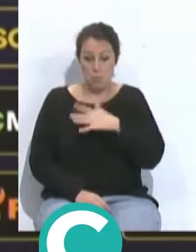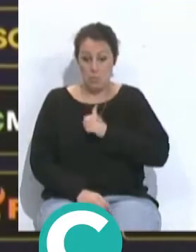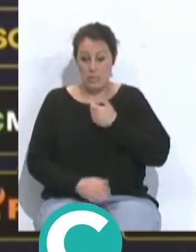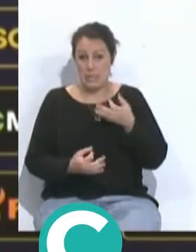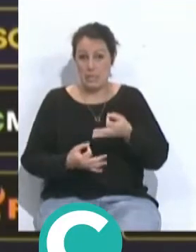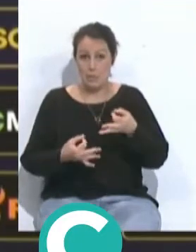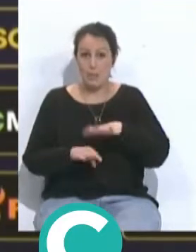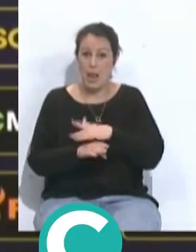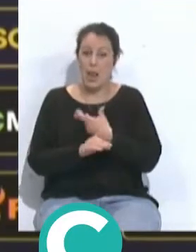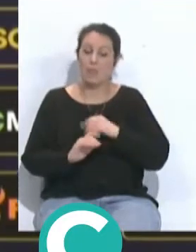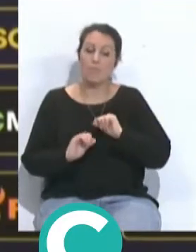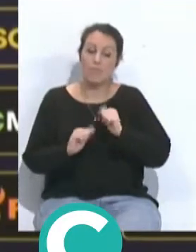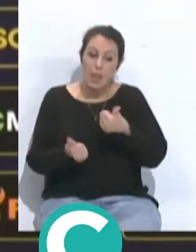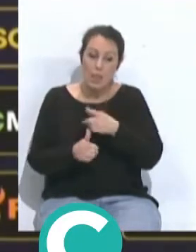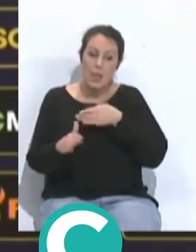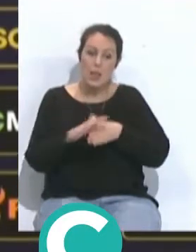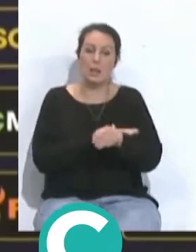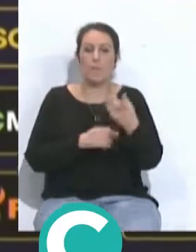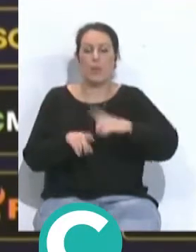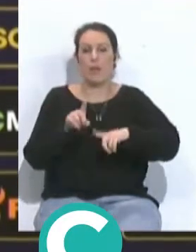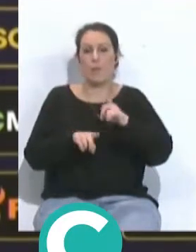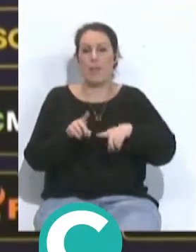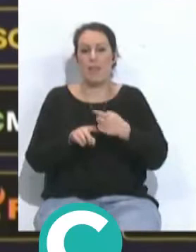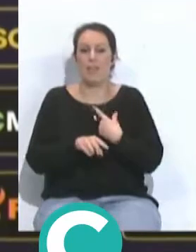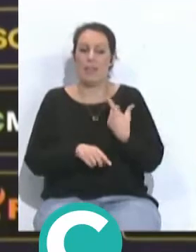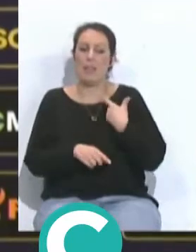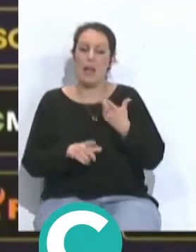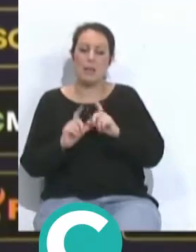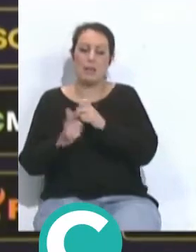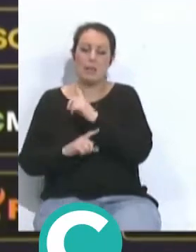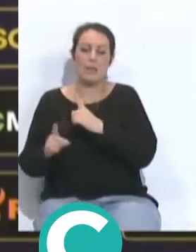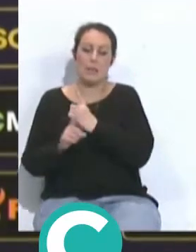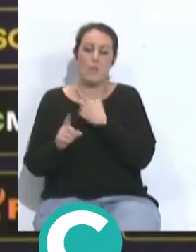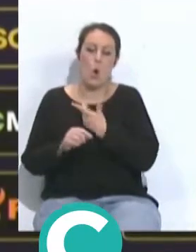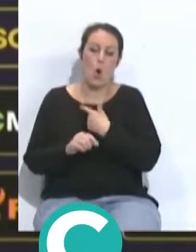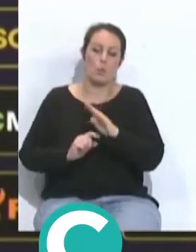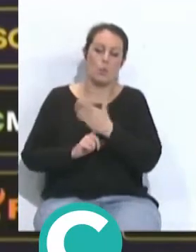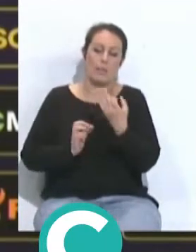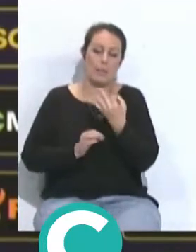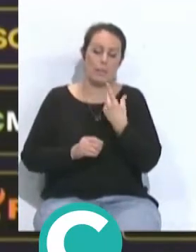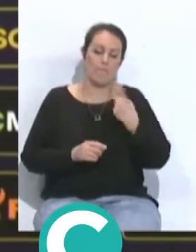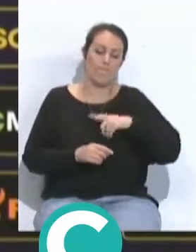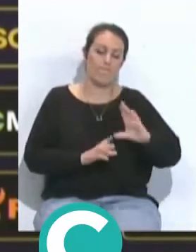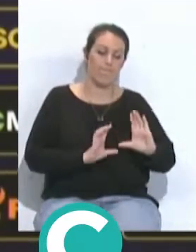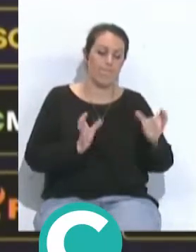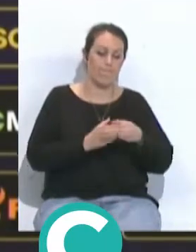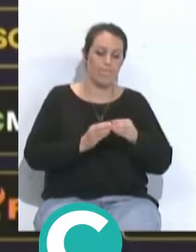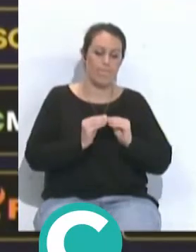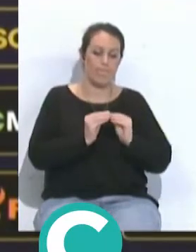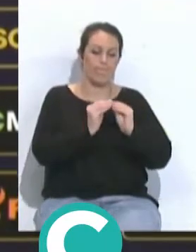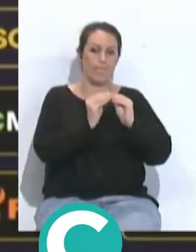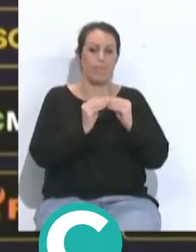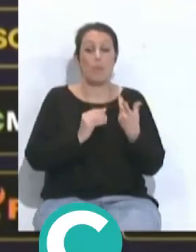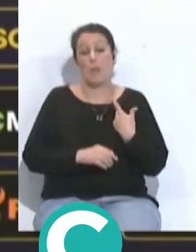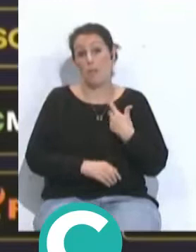siempre de poder salir de inicio y dependiendo de cada registro lo que buscamos o el rival que nos propone intentamos potenciar las virtudes y defectos de